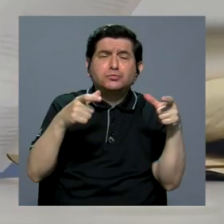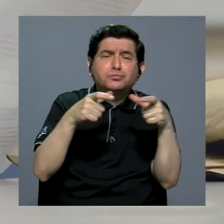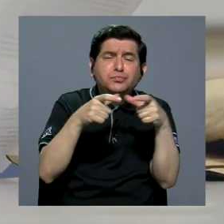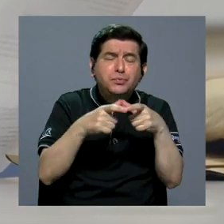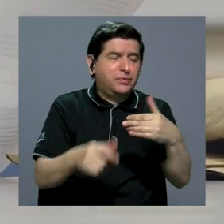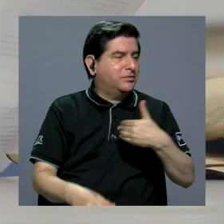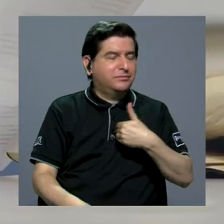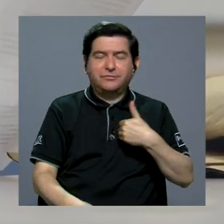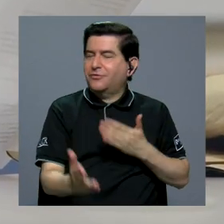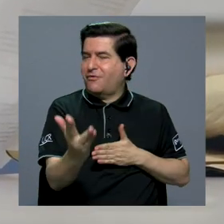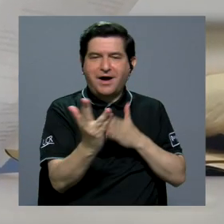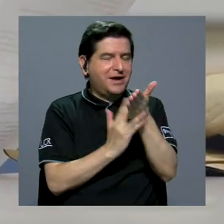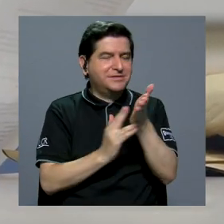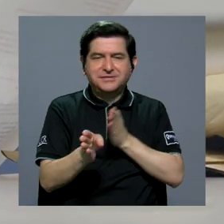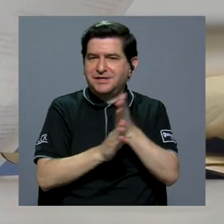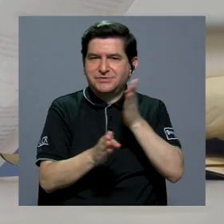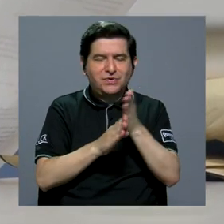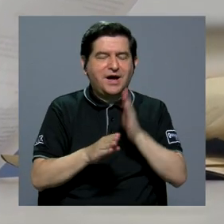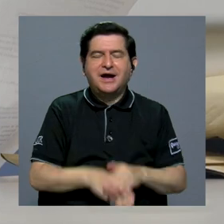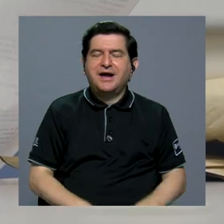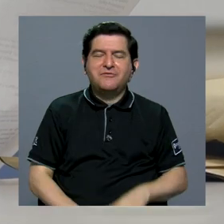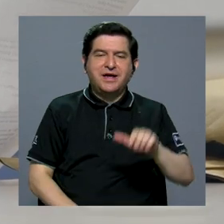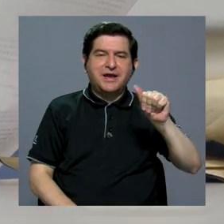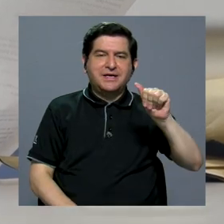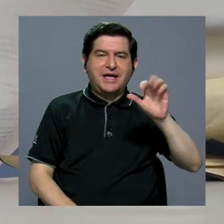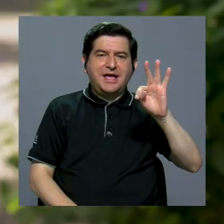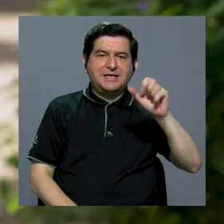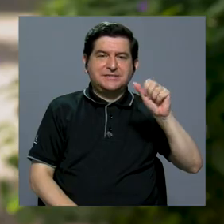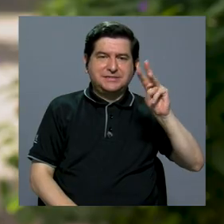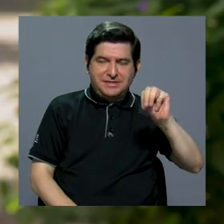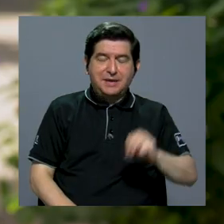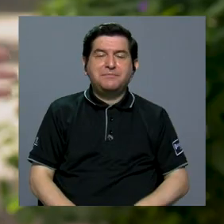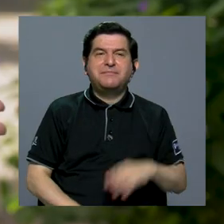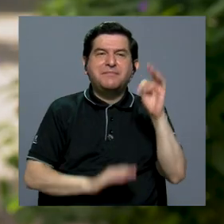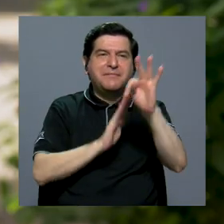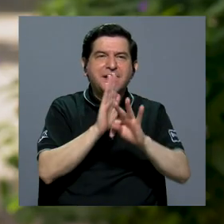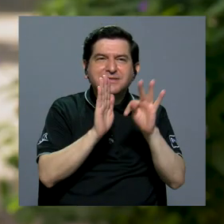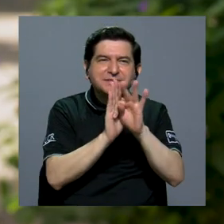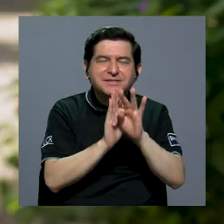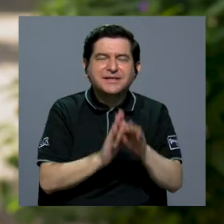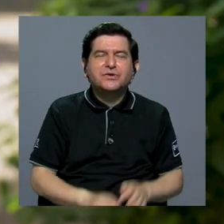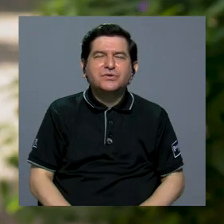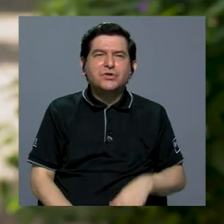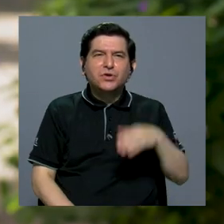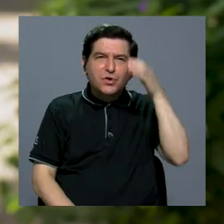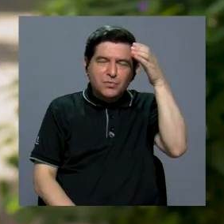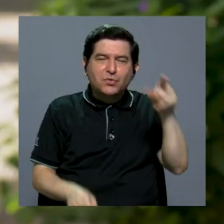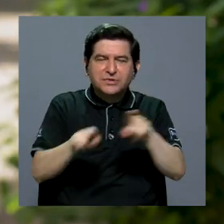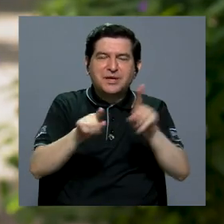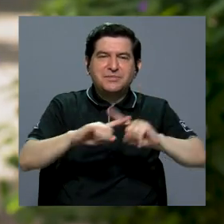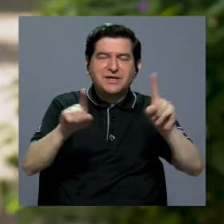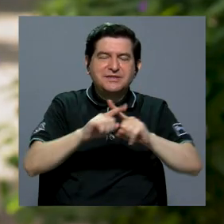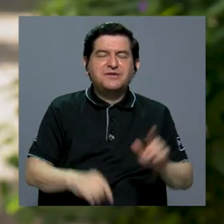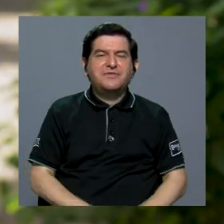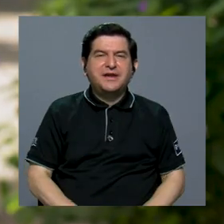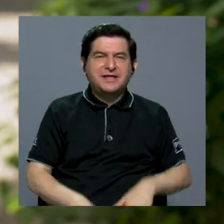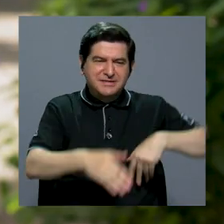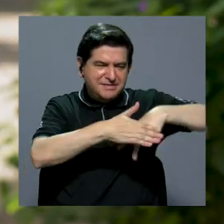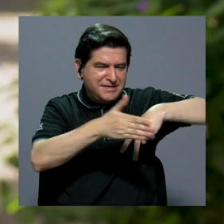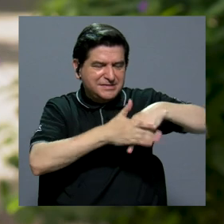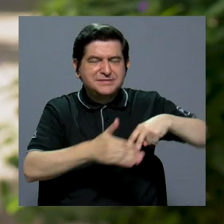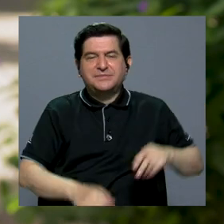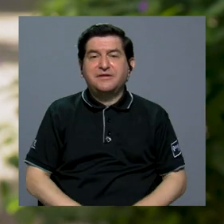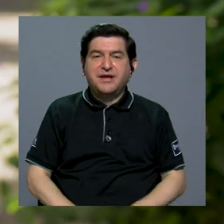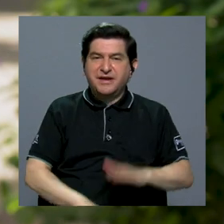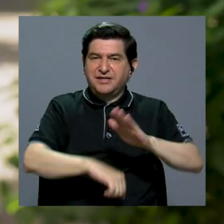minoritarios no tienen acceso a carreras STEM por los estereotipos culturales, pero también porque hay otras barreras sistémicas